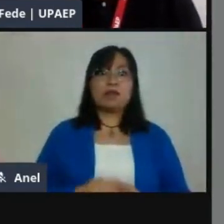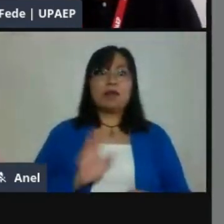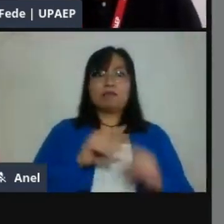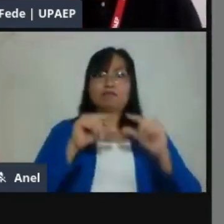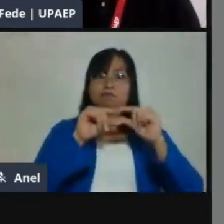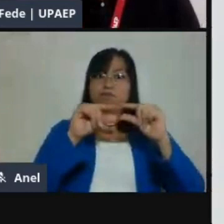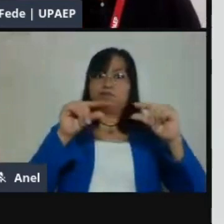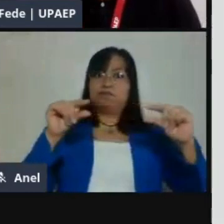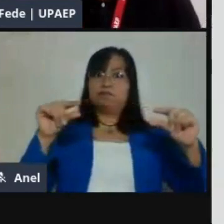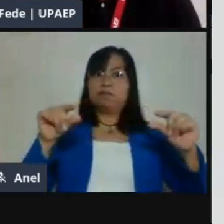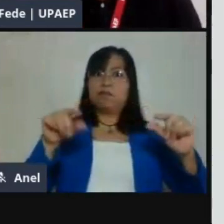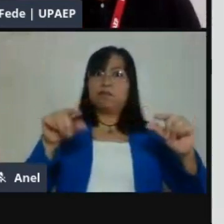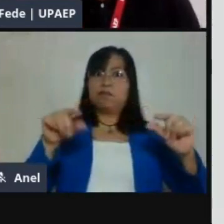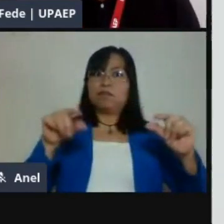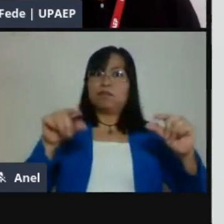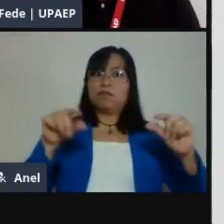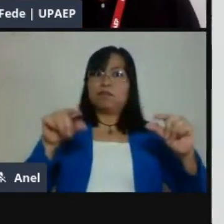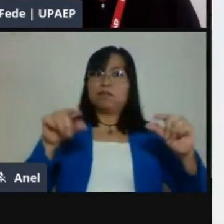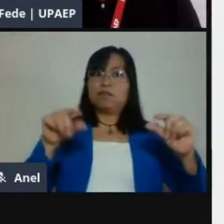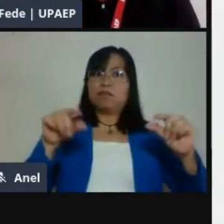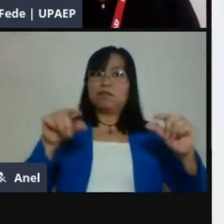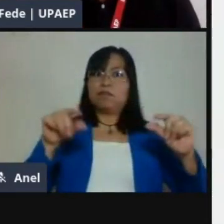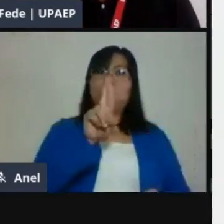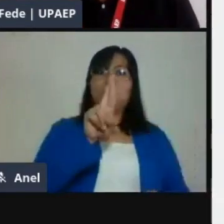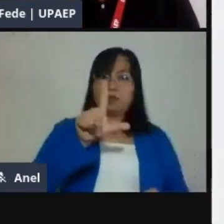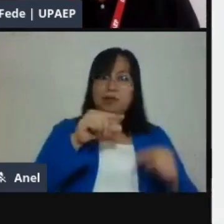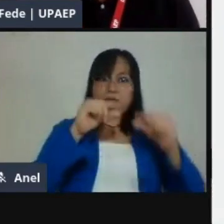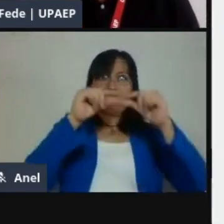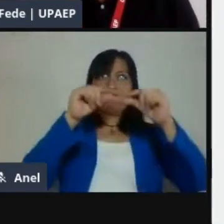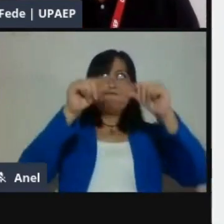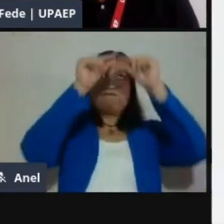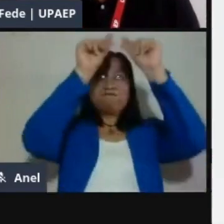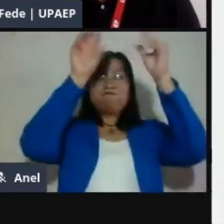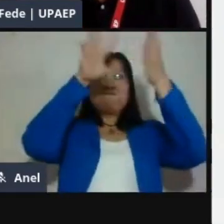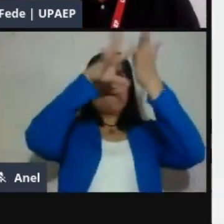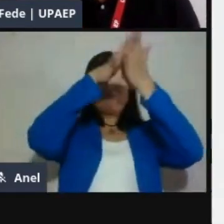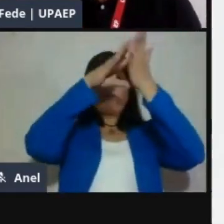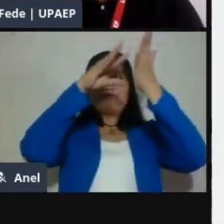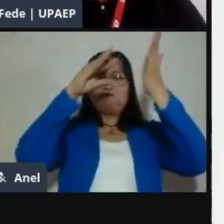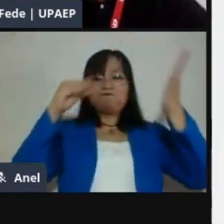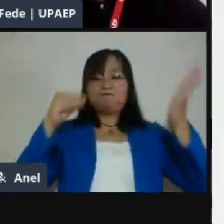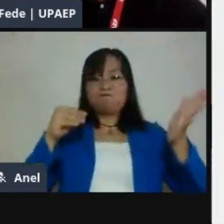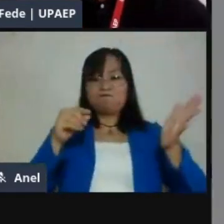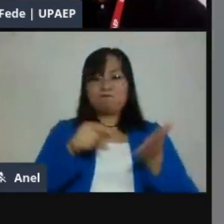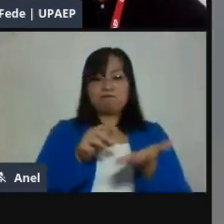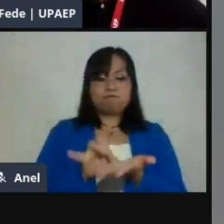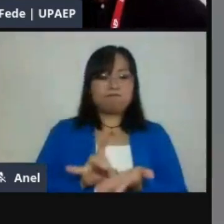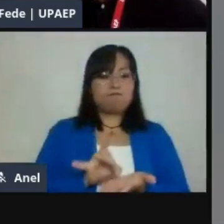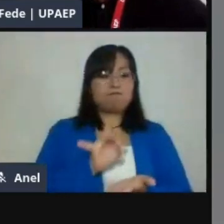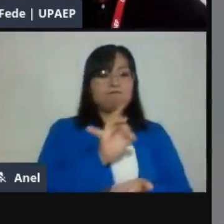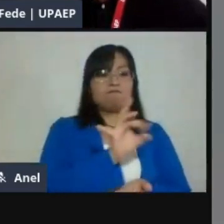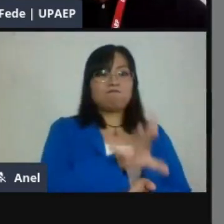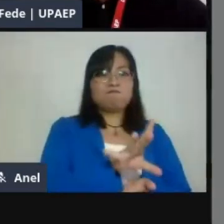casa. ¿Para qué? Para que el papá tenga el dispositivo que tenga. Y esta liga la vamos a poder encontrar en este ícono.